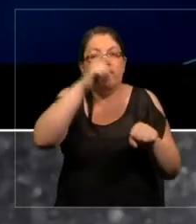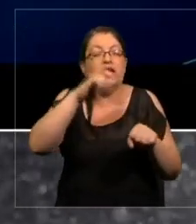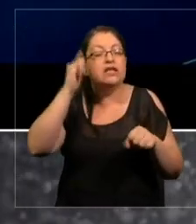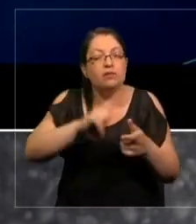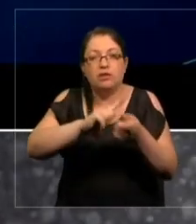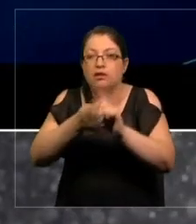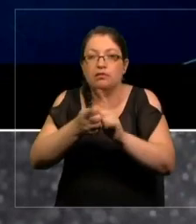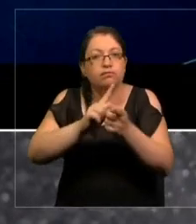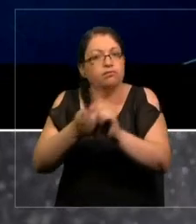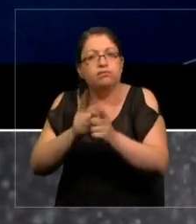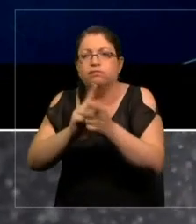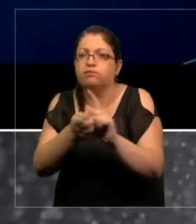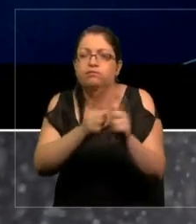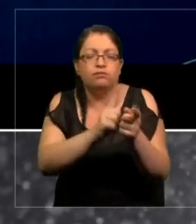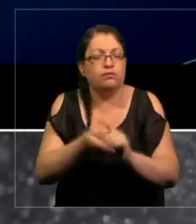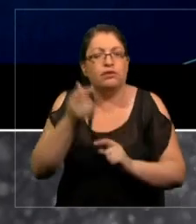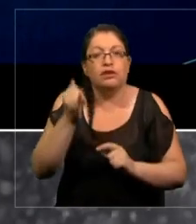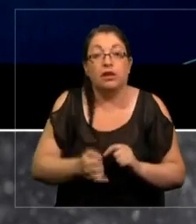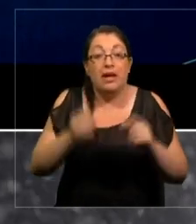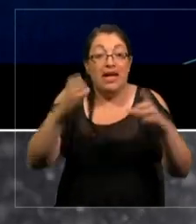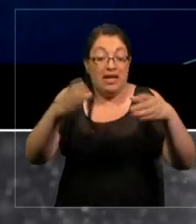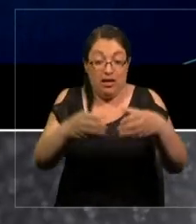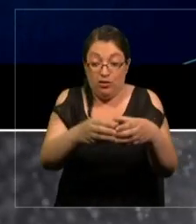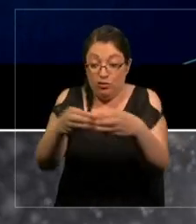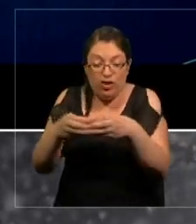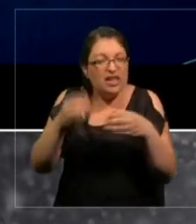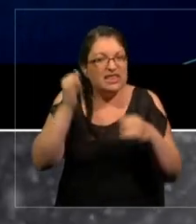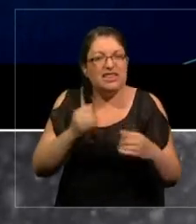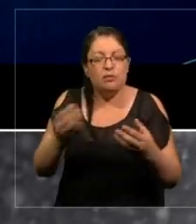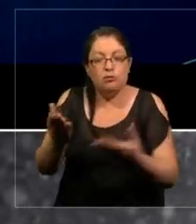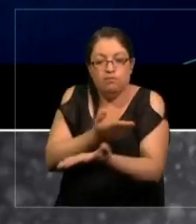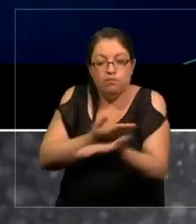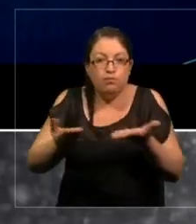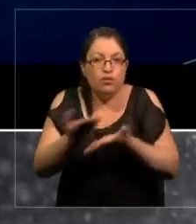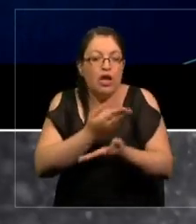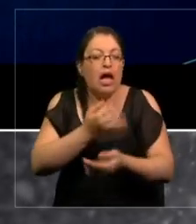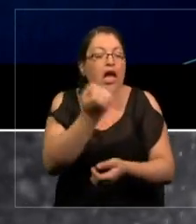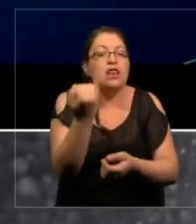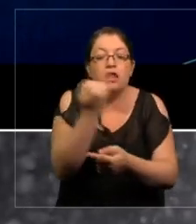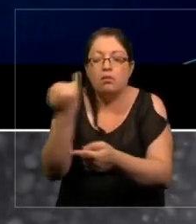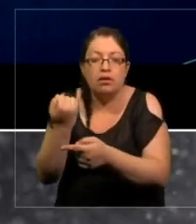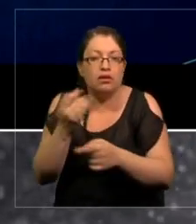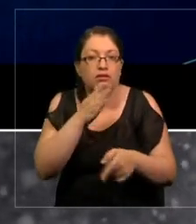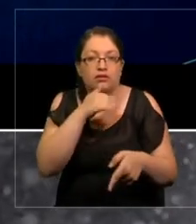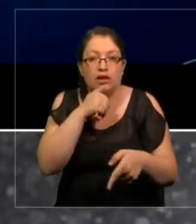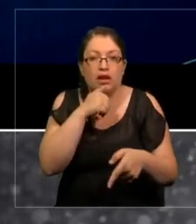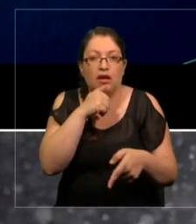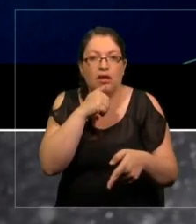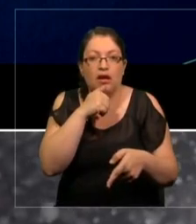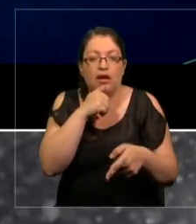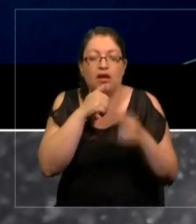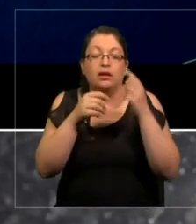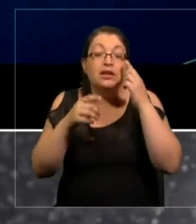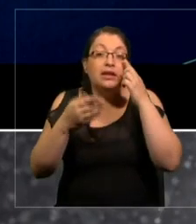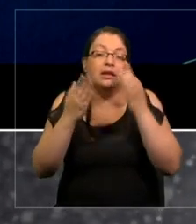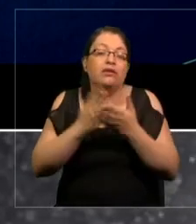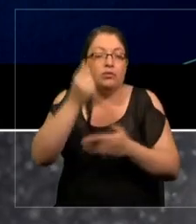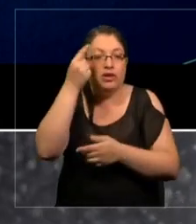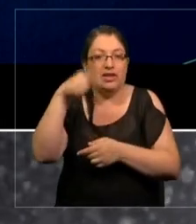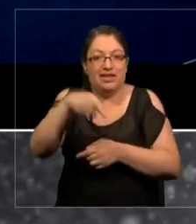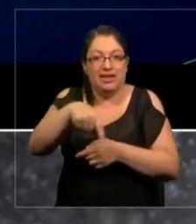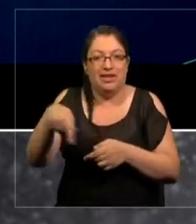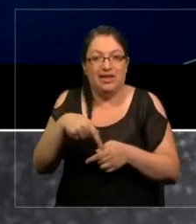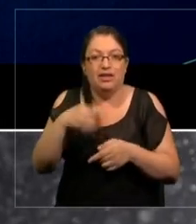está adaptando y están interconectados, no son independientes y tenemos que entender eso porque es un